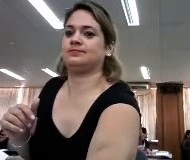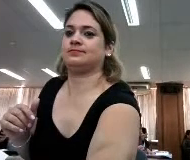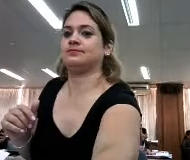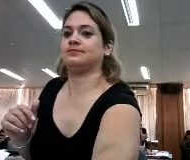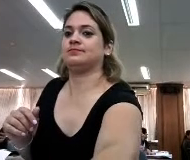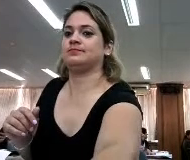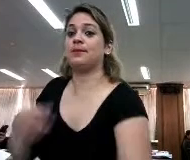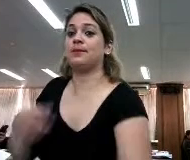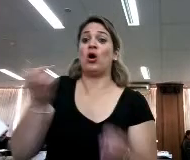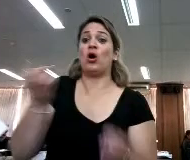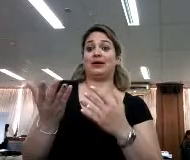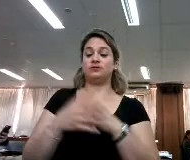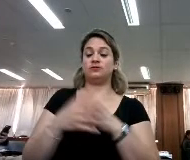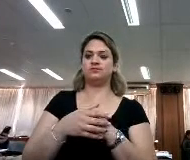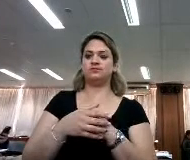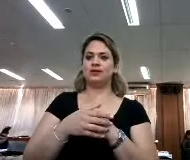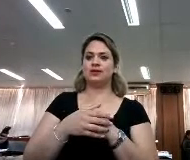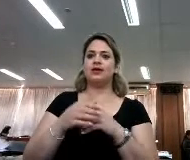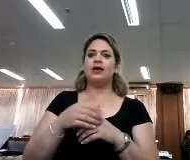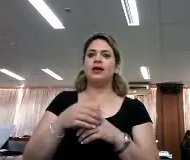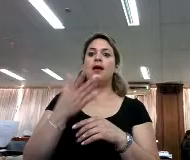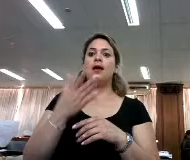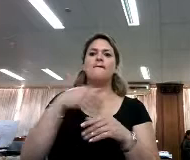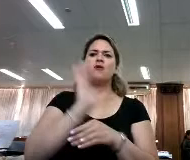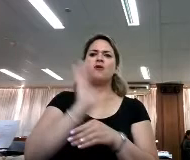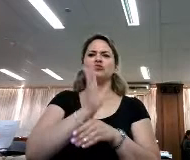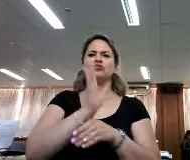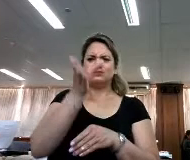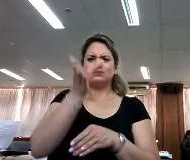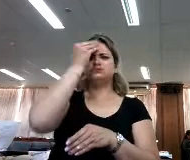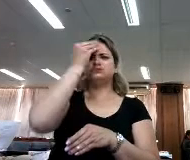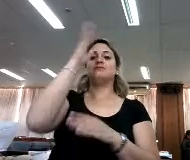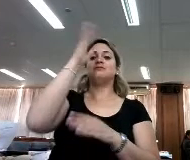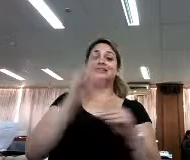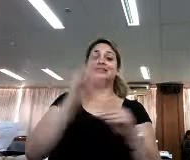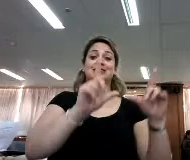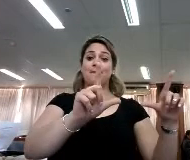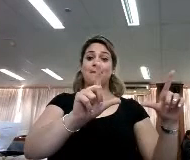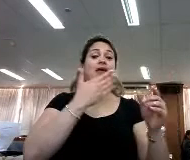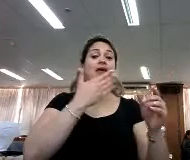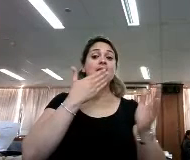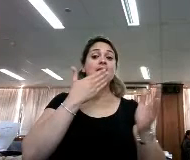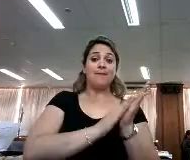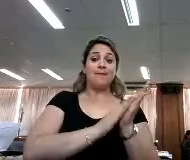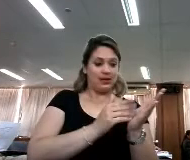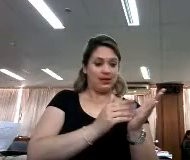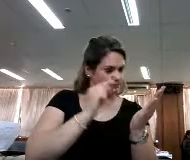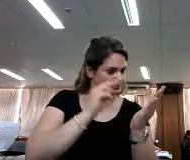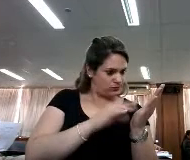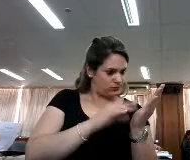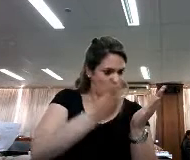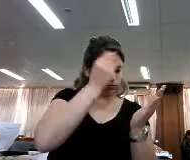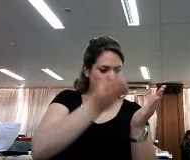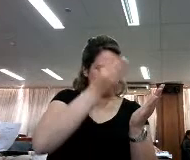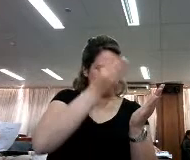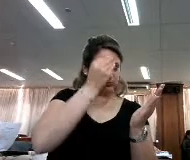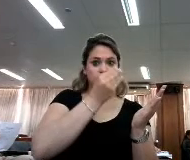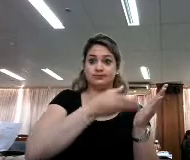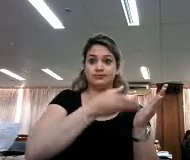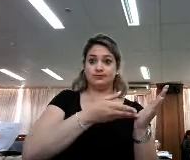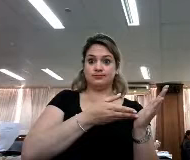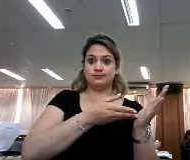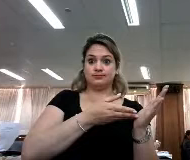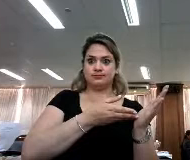sucedió? pues que retenían más conceptos los que estaban leyendo en papel, pero eso tuvo una contestación también,